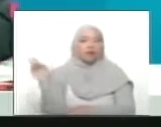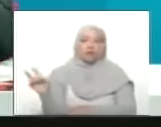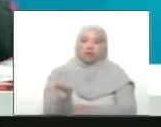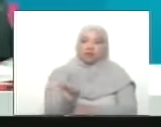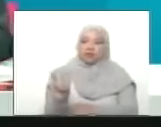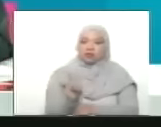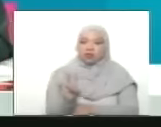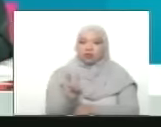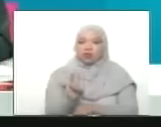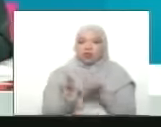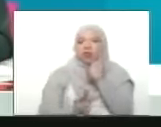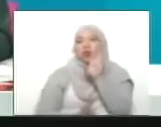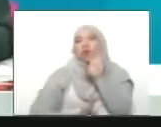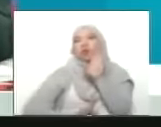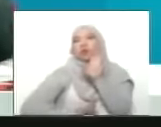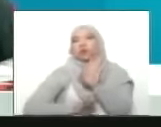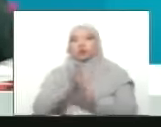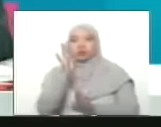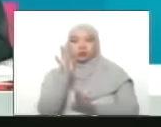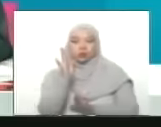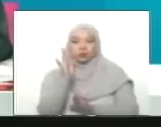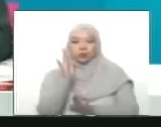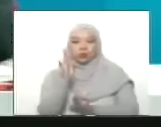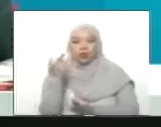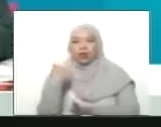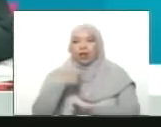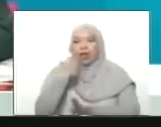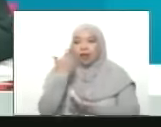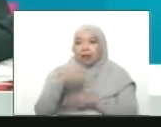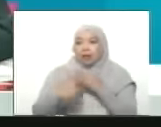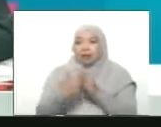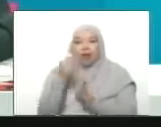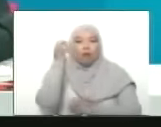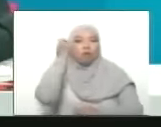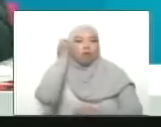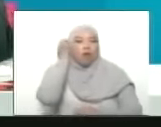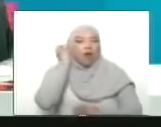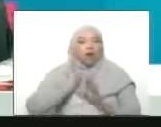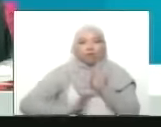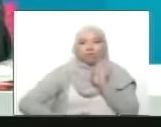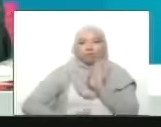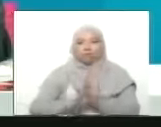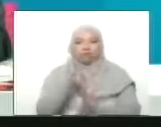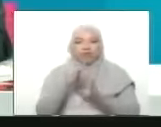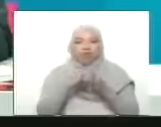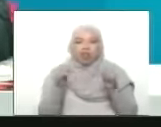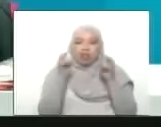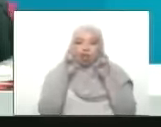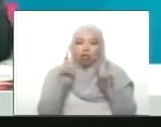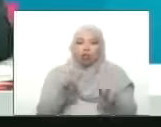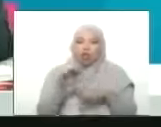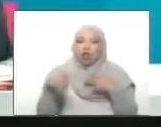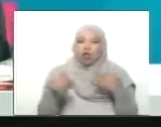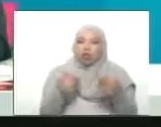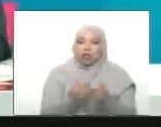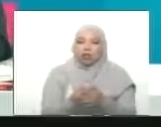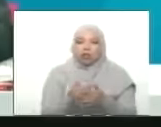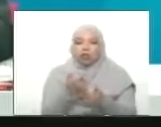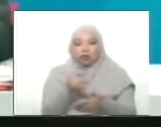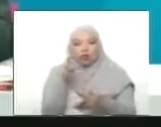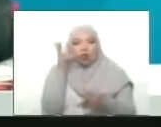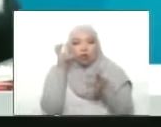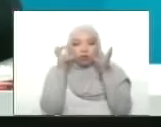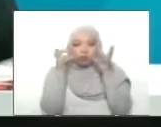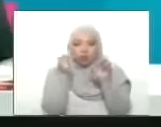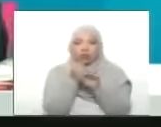lo que vamos es para el cielo oyeron lo que vamos es para la luna mujeres a todas las que me están viendo a todas las que me están